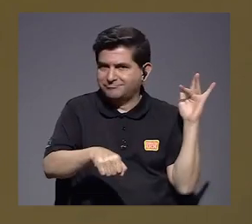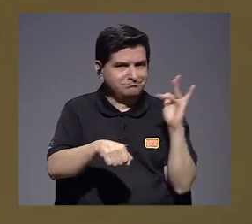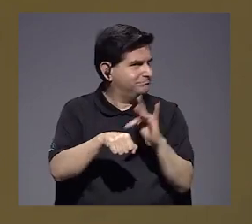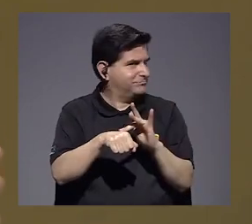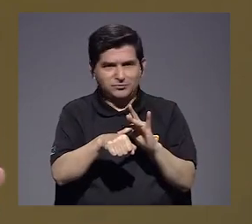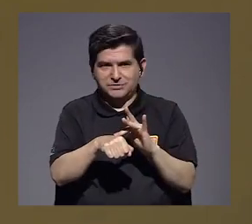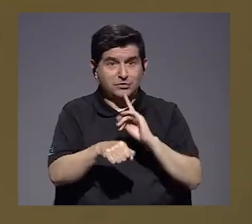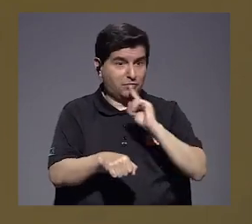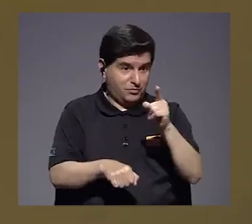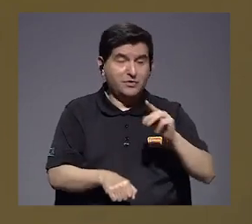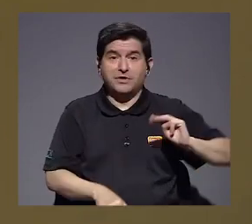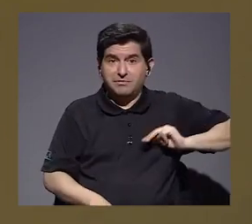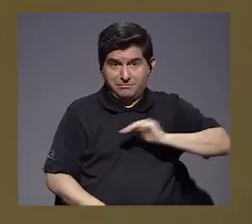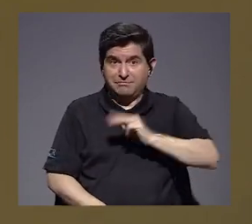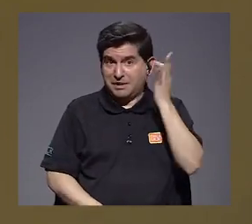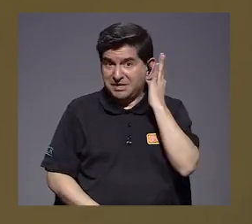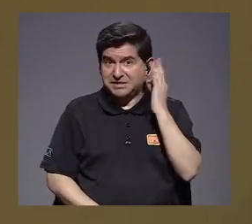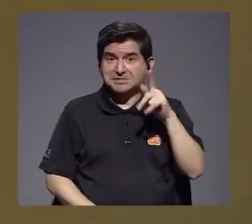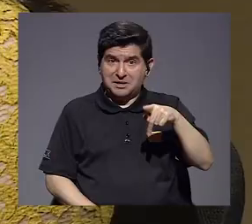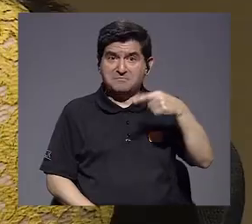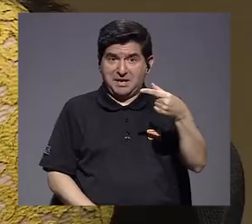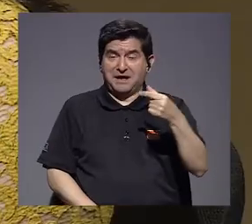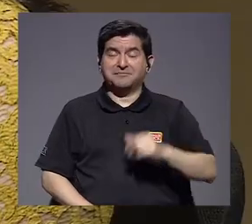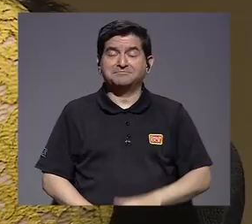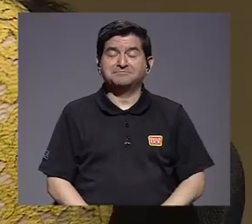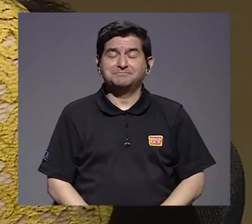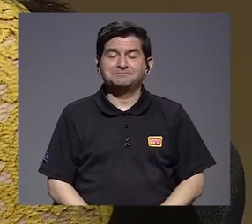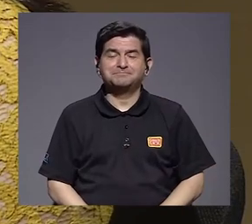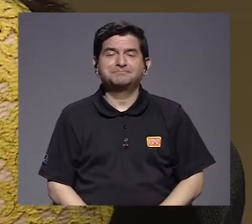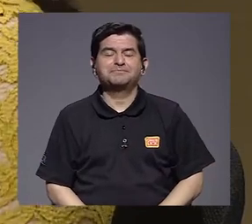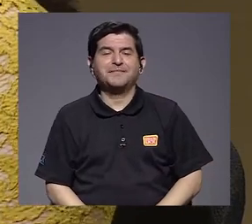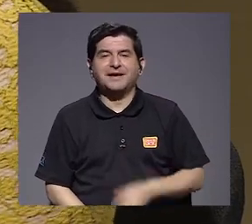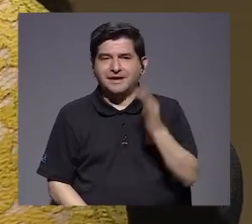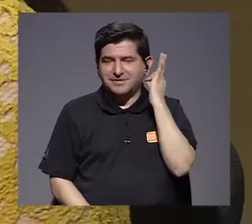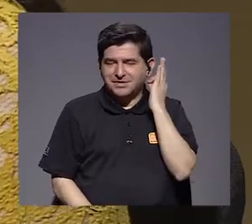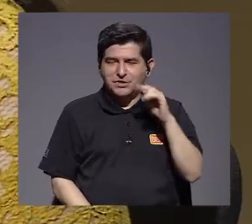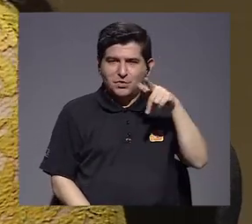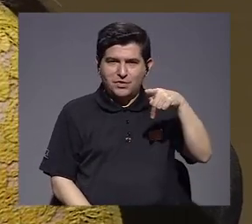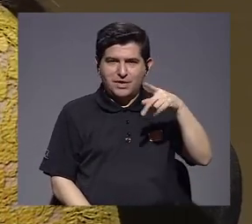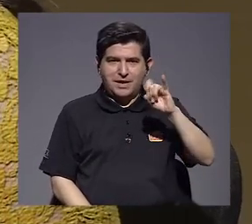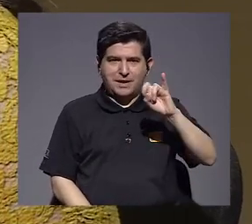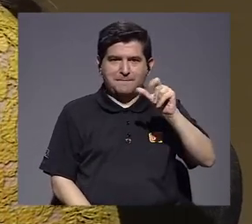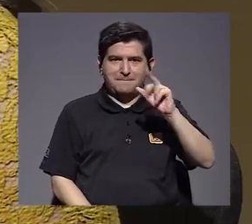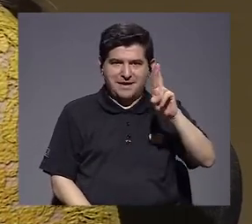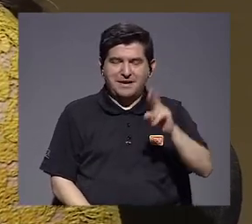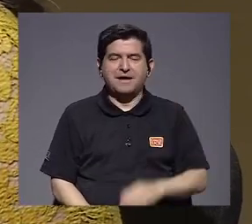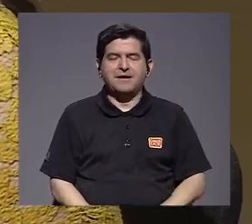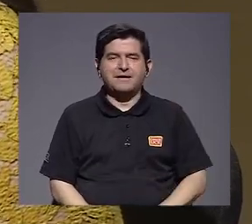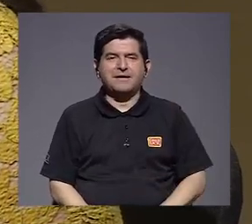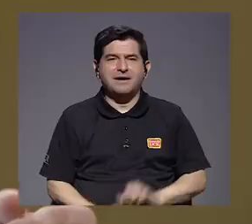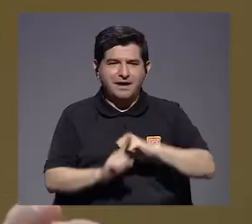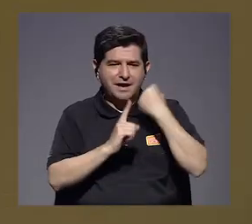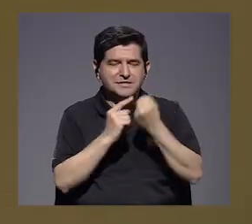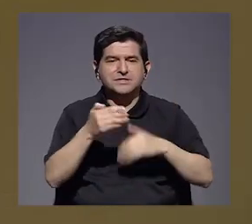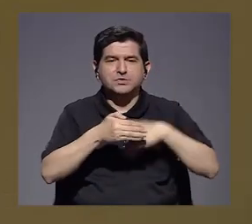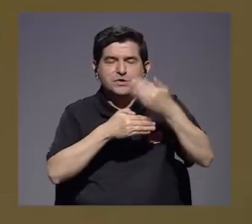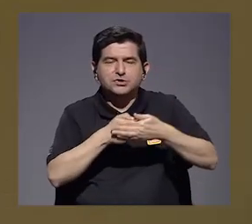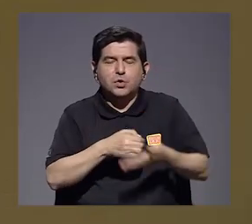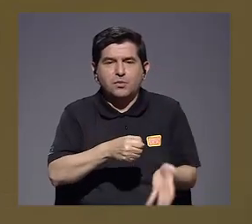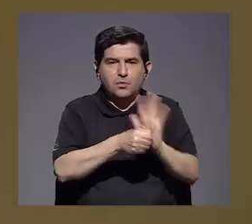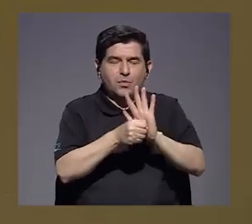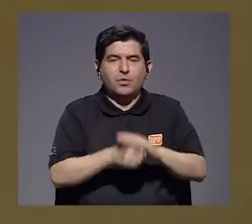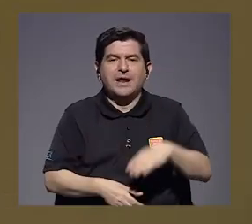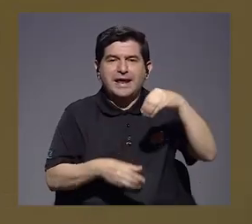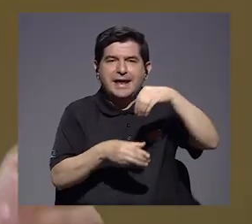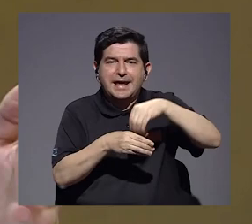intocable. Palabras de doña Pilar. Doña Pilar, en este escenario post-COVID, la prioridad vía